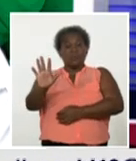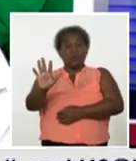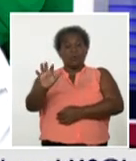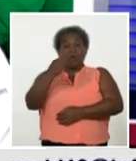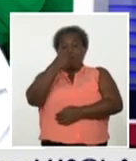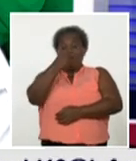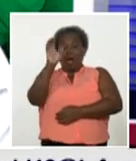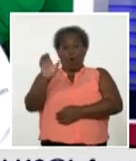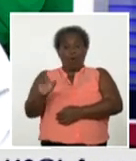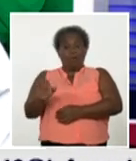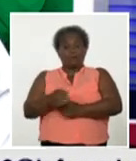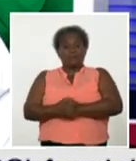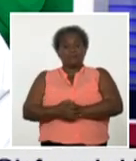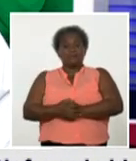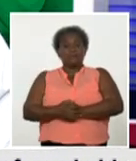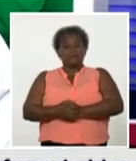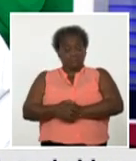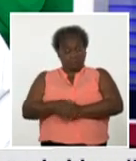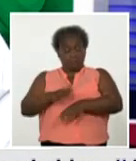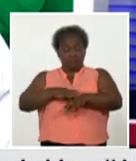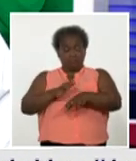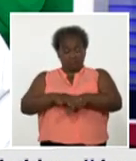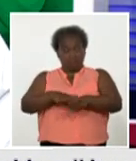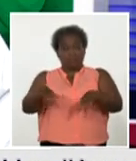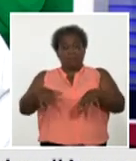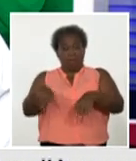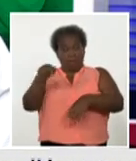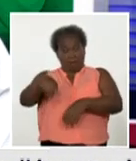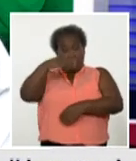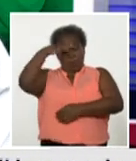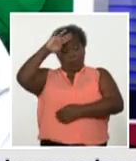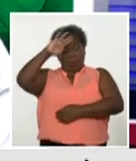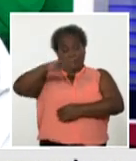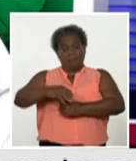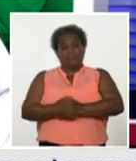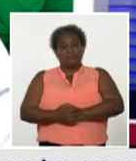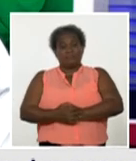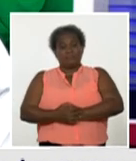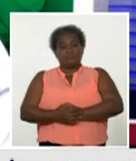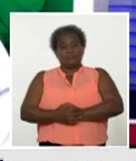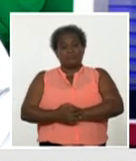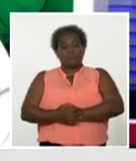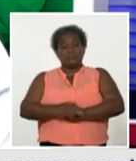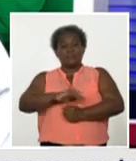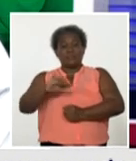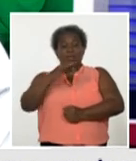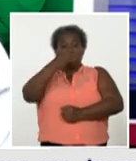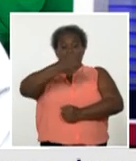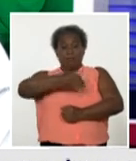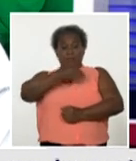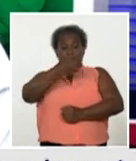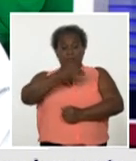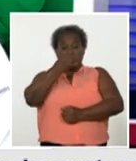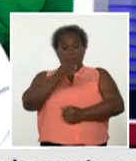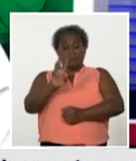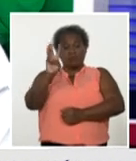también producto de la transmisión autóctona de la Habana y como ya había dicho tres